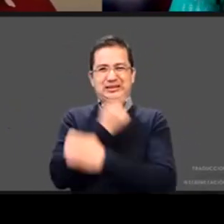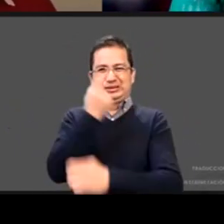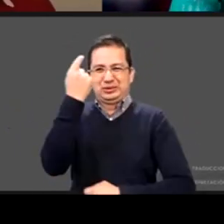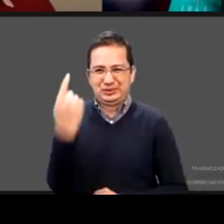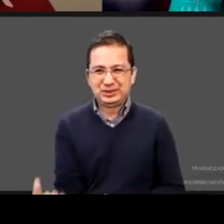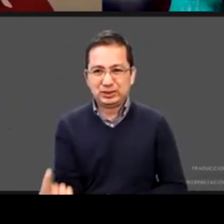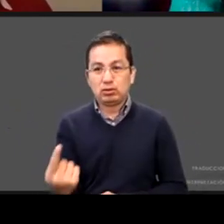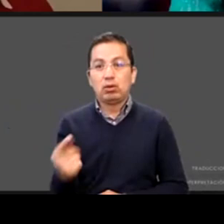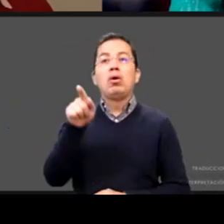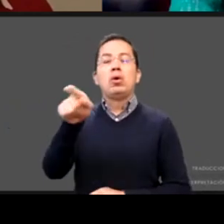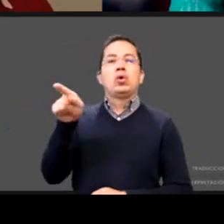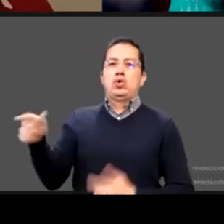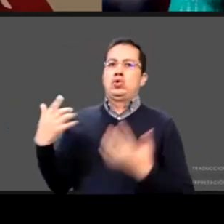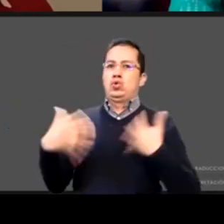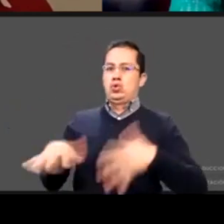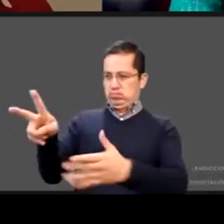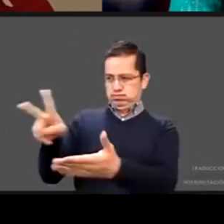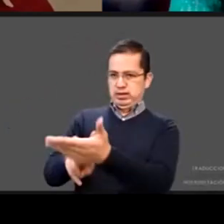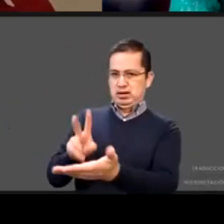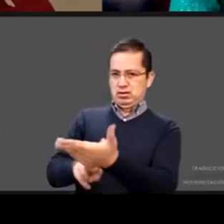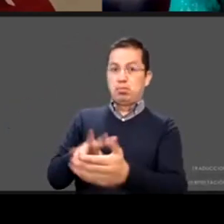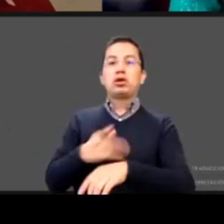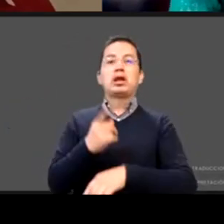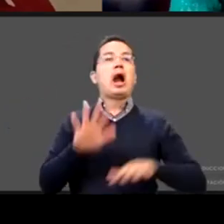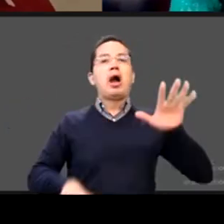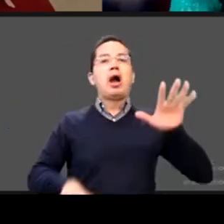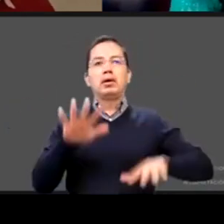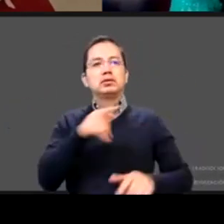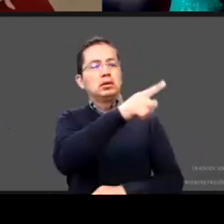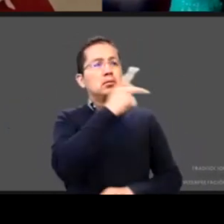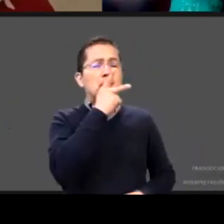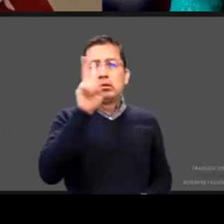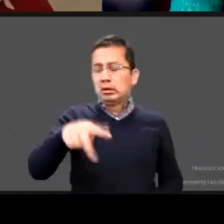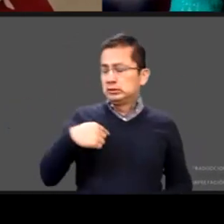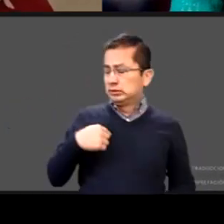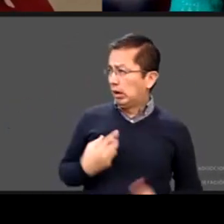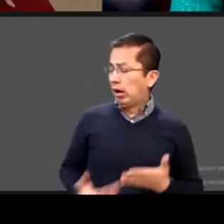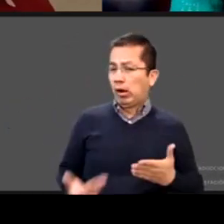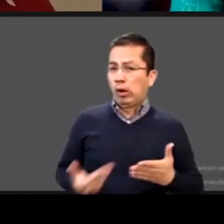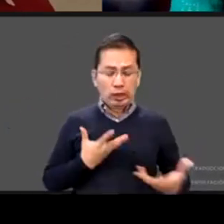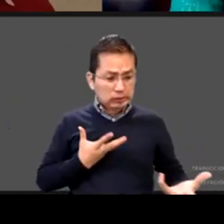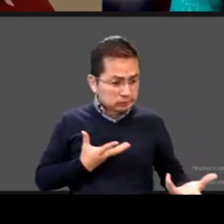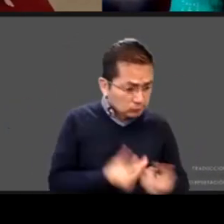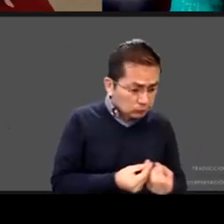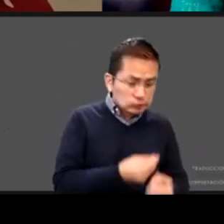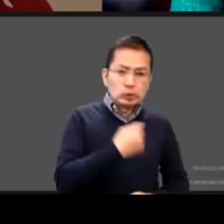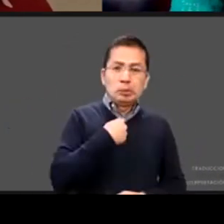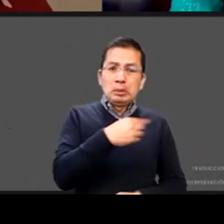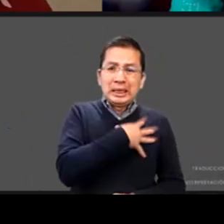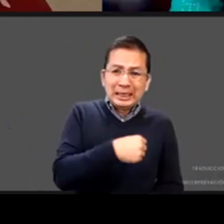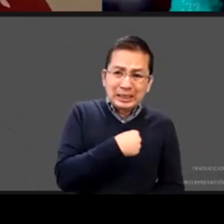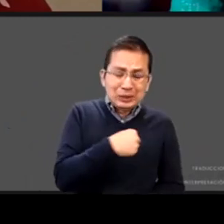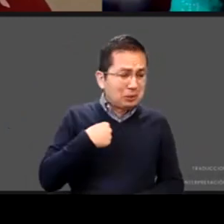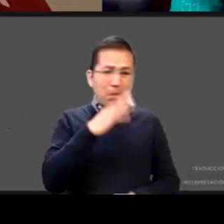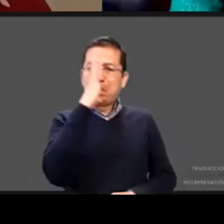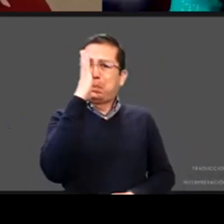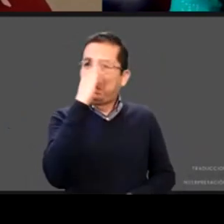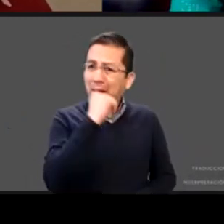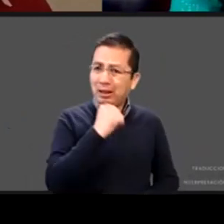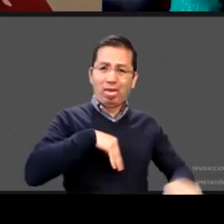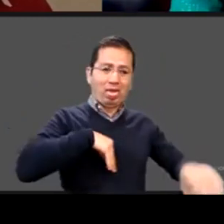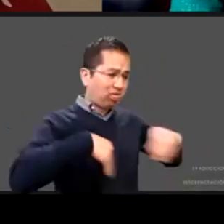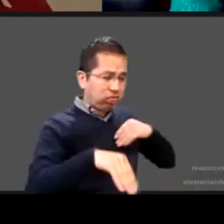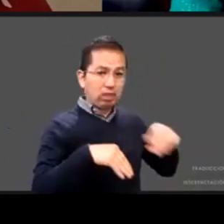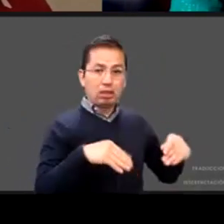dicen y como yo maestra con uno no puedo y pues de ellas le contestan imagínense yo tengo de 10 a 25 o hasta más y entonces estamos